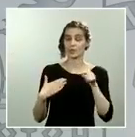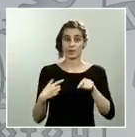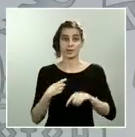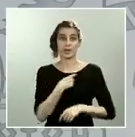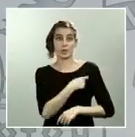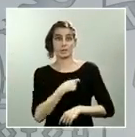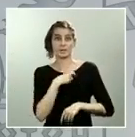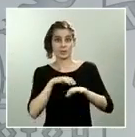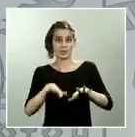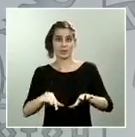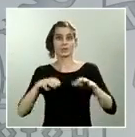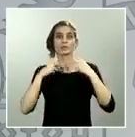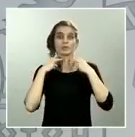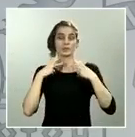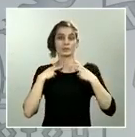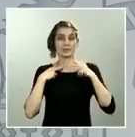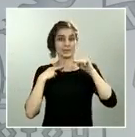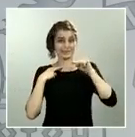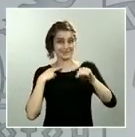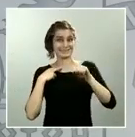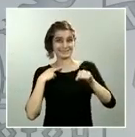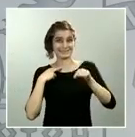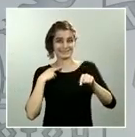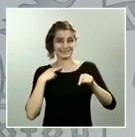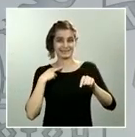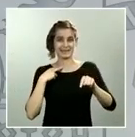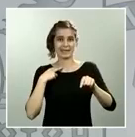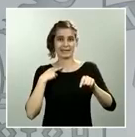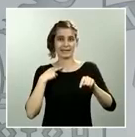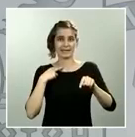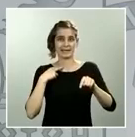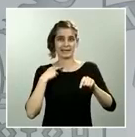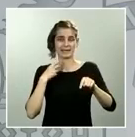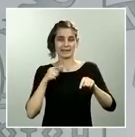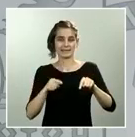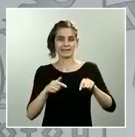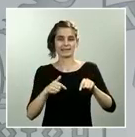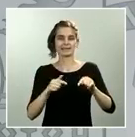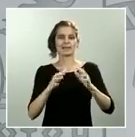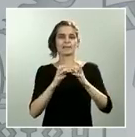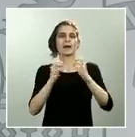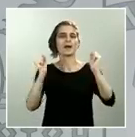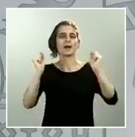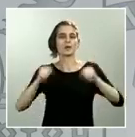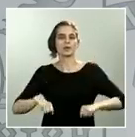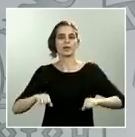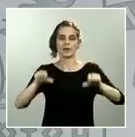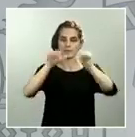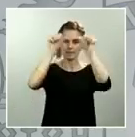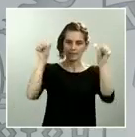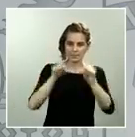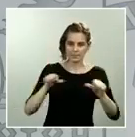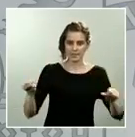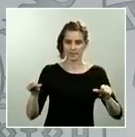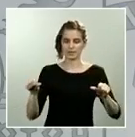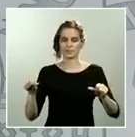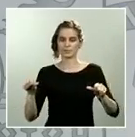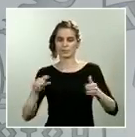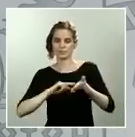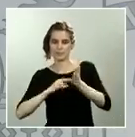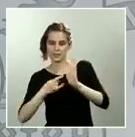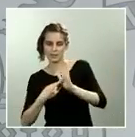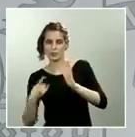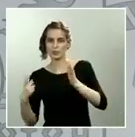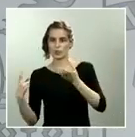se va a formular el método, la composición, la capacidad, por tanto, de ir abordando las